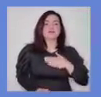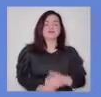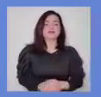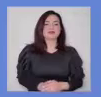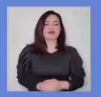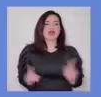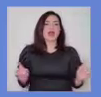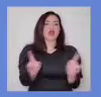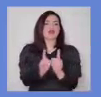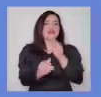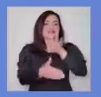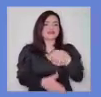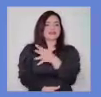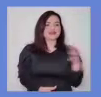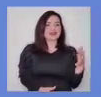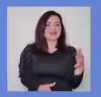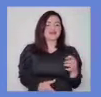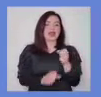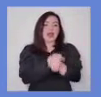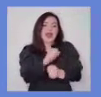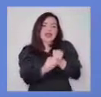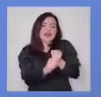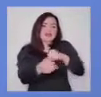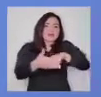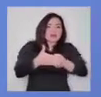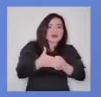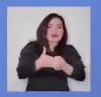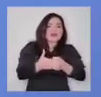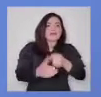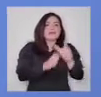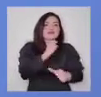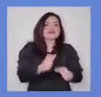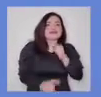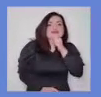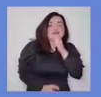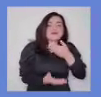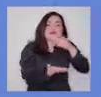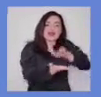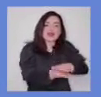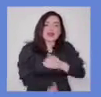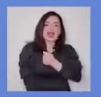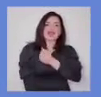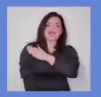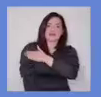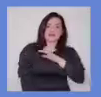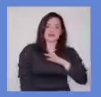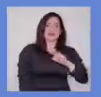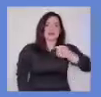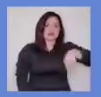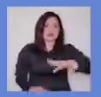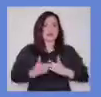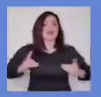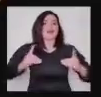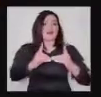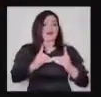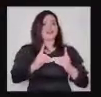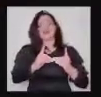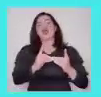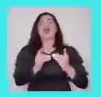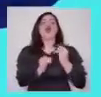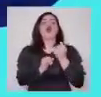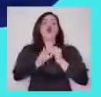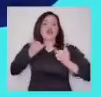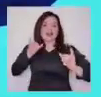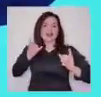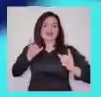queremos acortar las tablas de mortalidad de las AFP. ¿Quiénes somos los del Partido de la Gente? Somos los que queremos hacer democracia